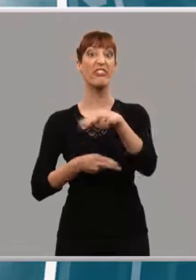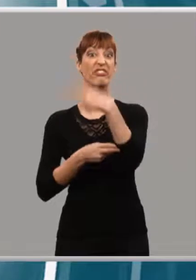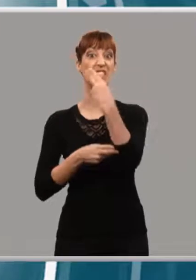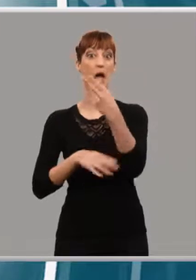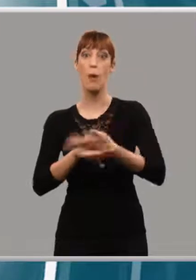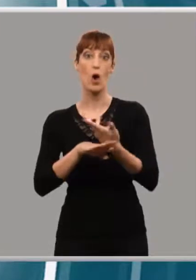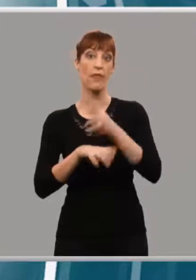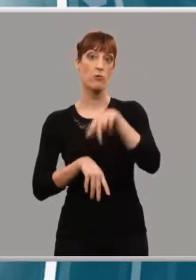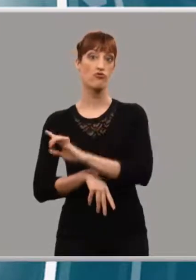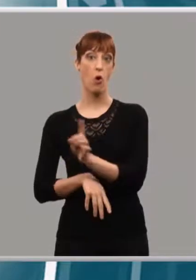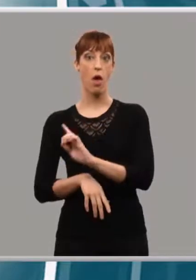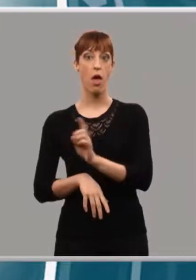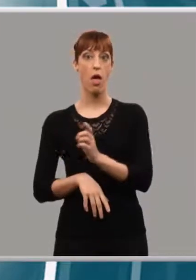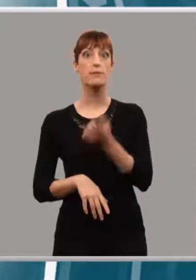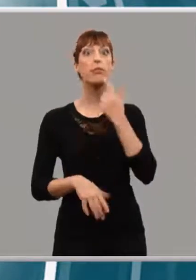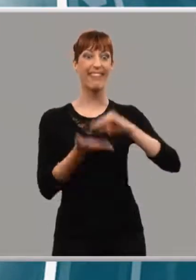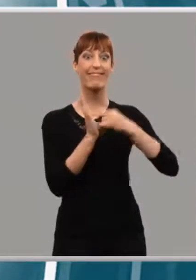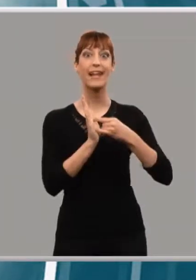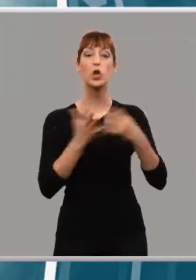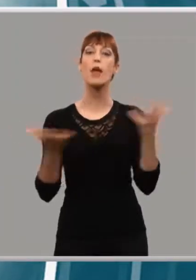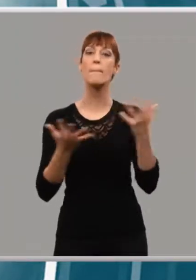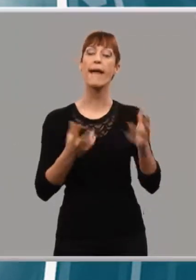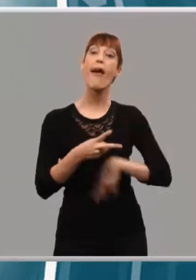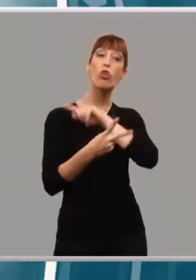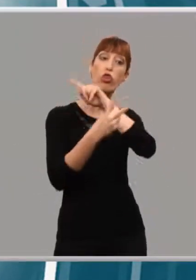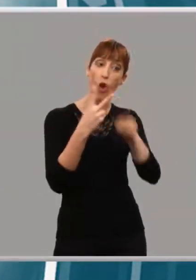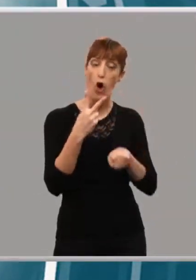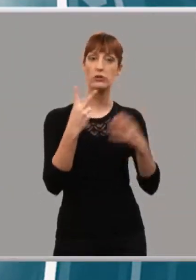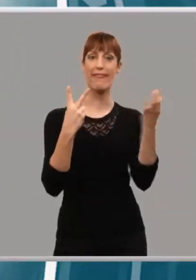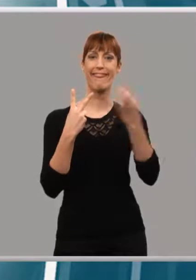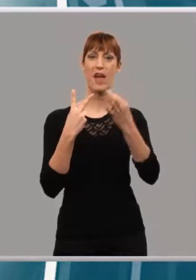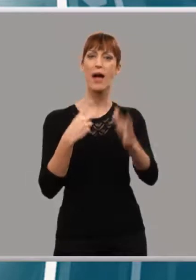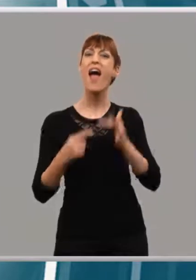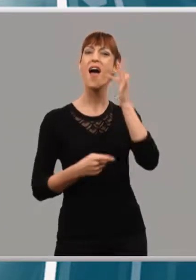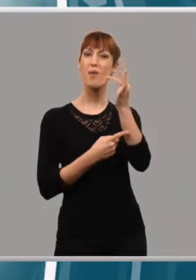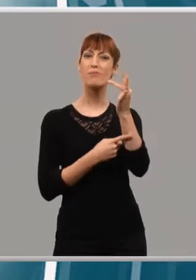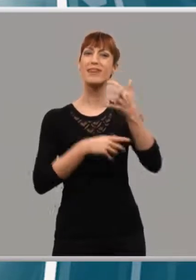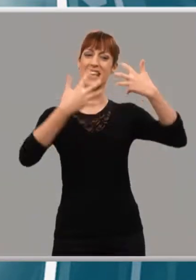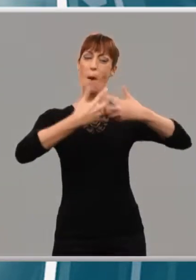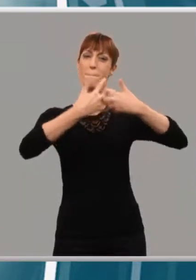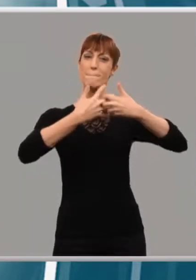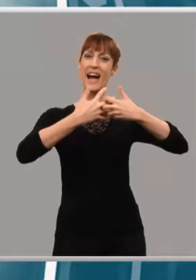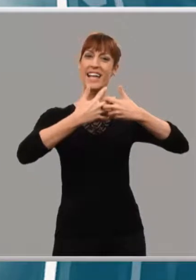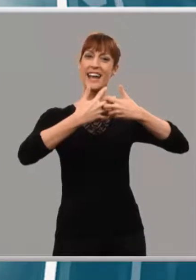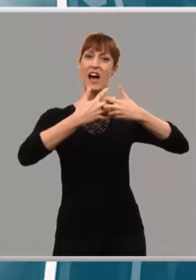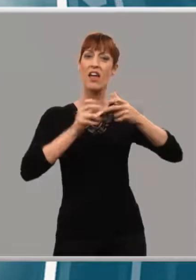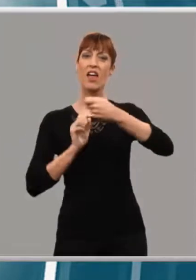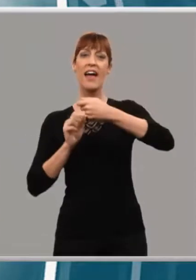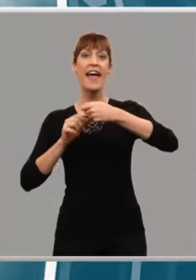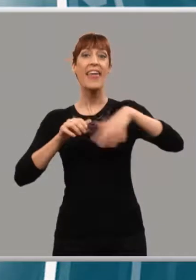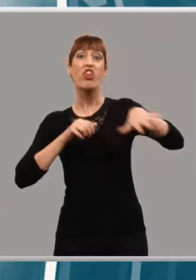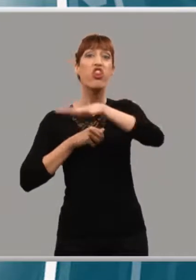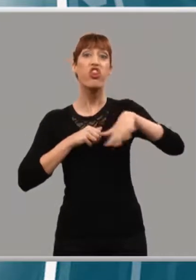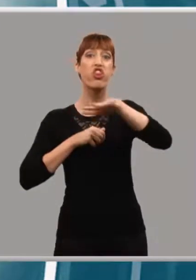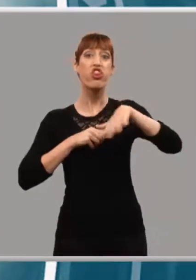que llegan como mínimo dos los técnicos de emergencia y que el gobierno habilite desfibriladores portátiles en todo el camero. Ser pocos no